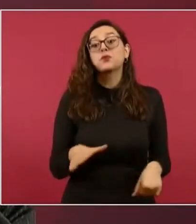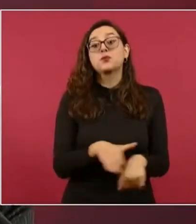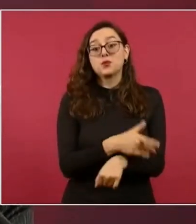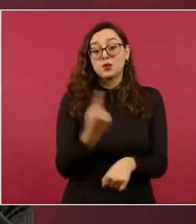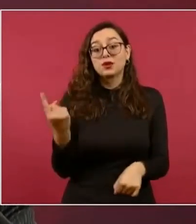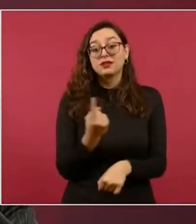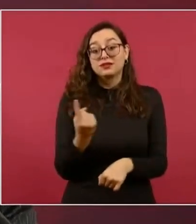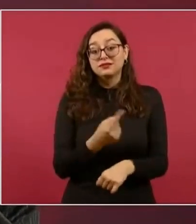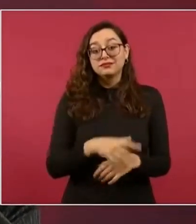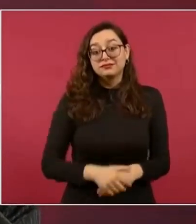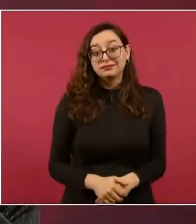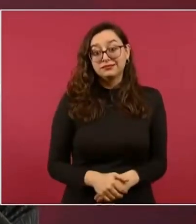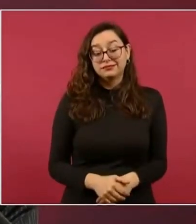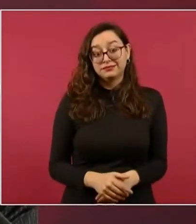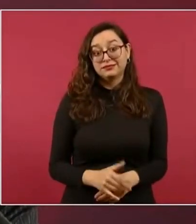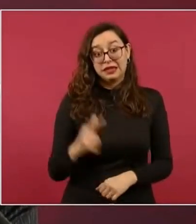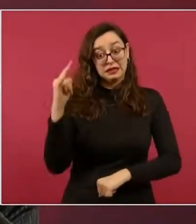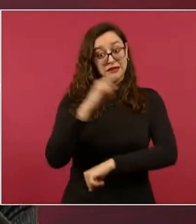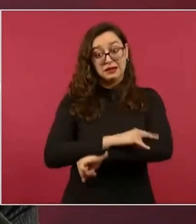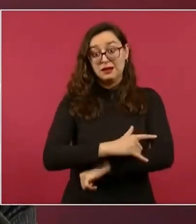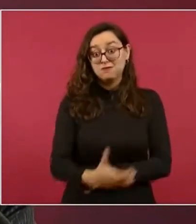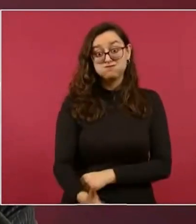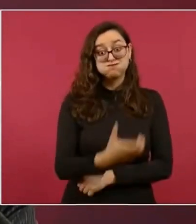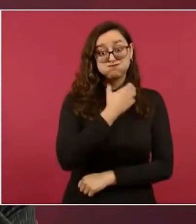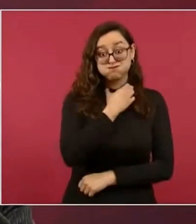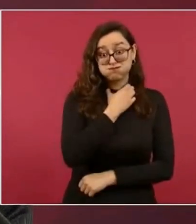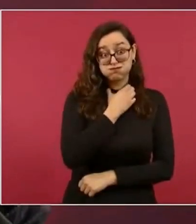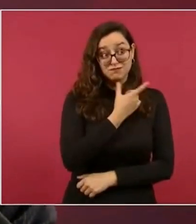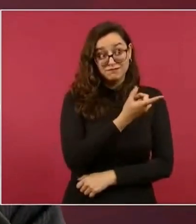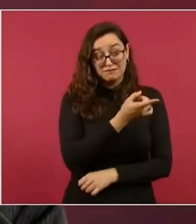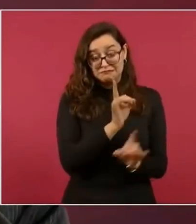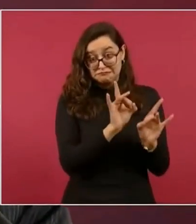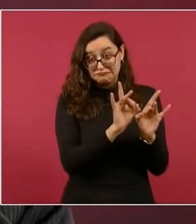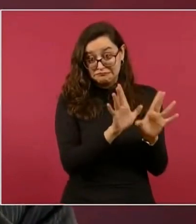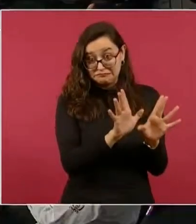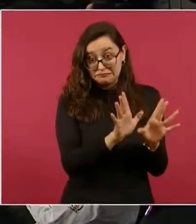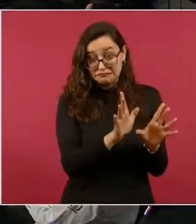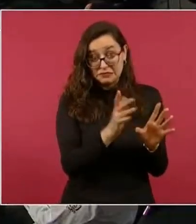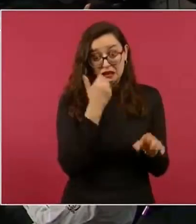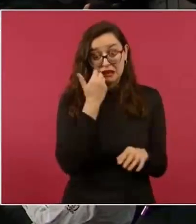hay mucha saturación. Entonces, estamos buscando evitar eso.